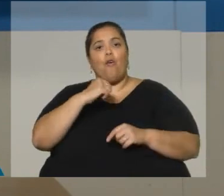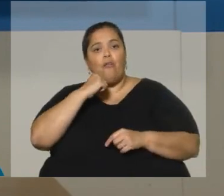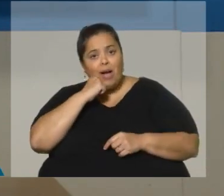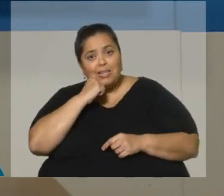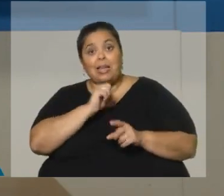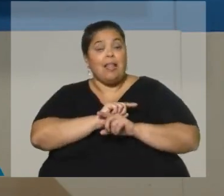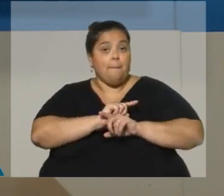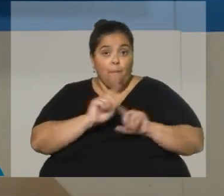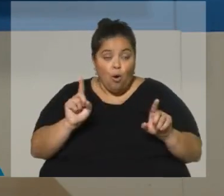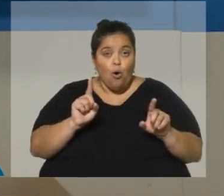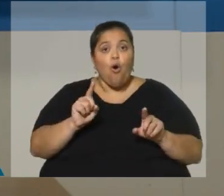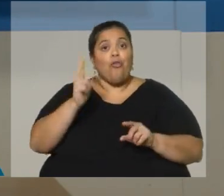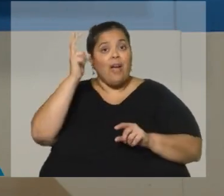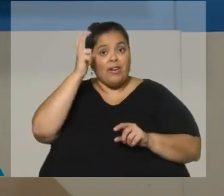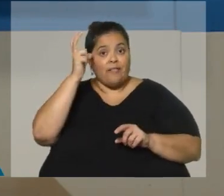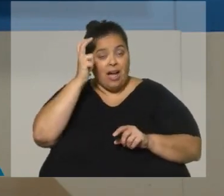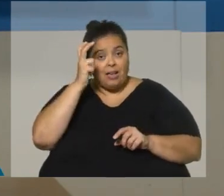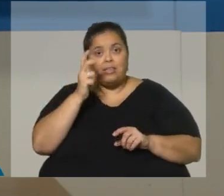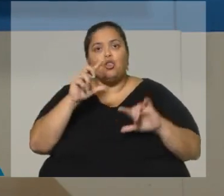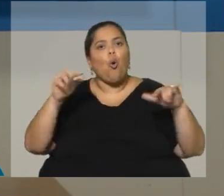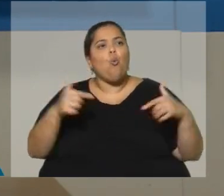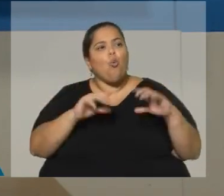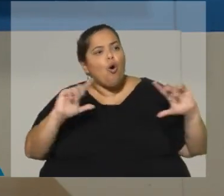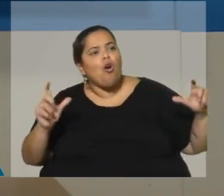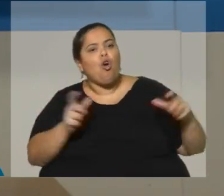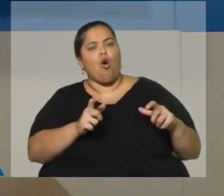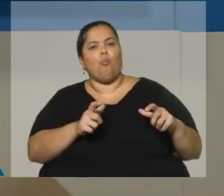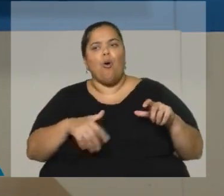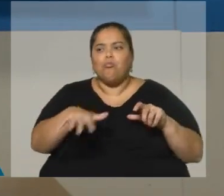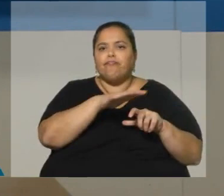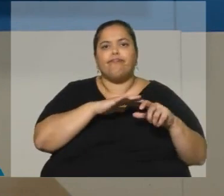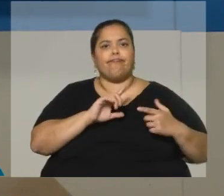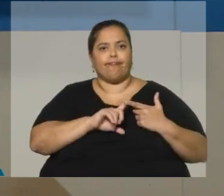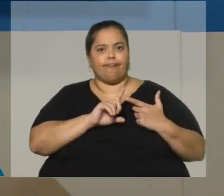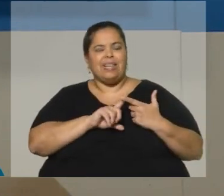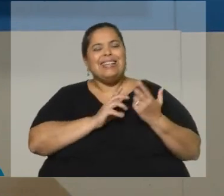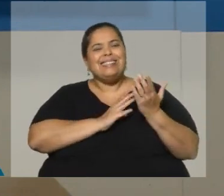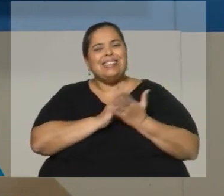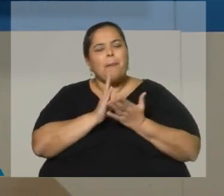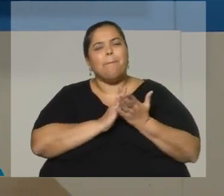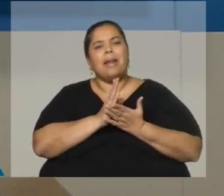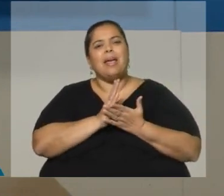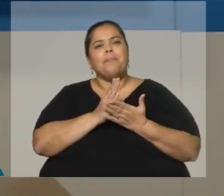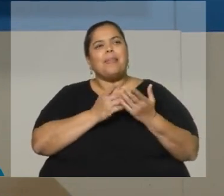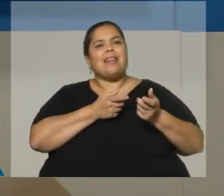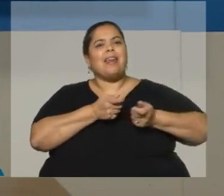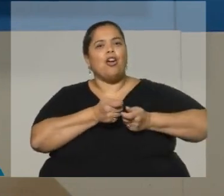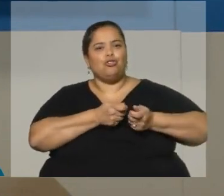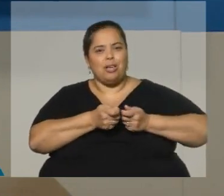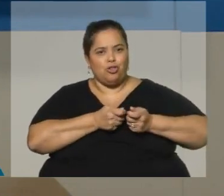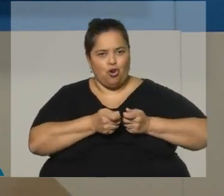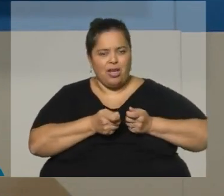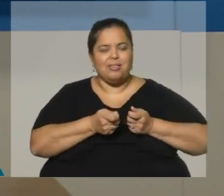ni en el gobierno de Tabaré Vázquez. Es decir, en general, ha hablado, las negociaciones han sido